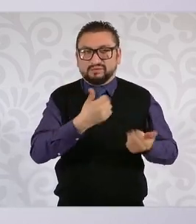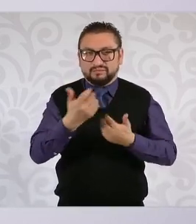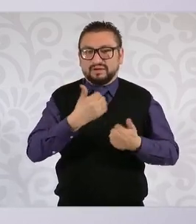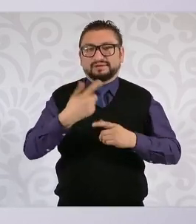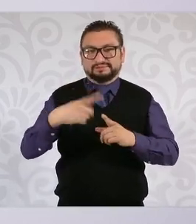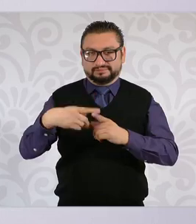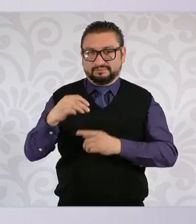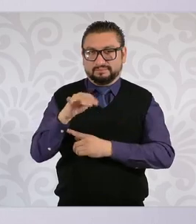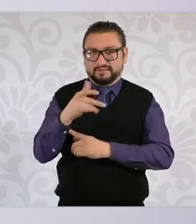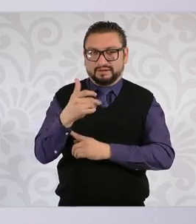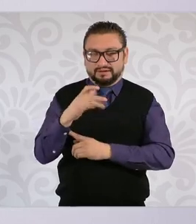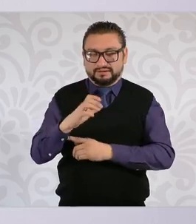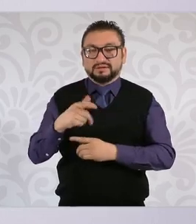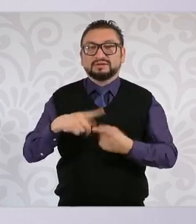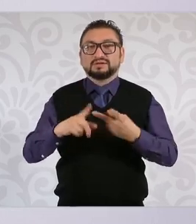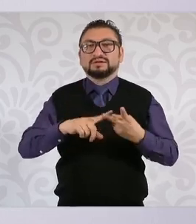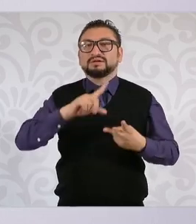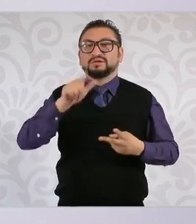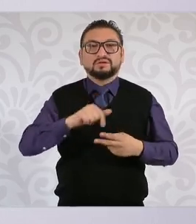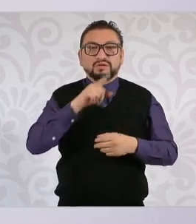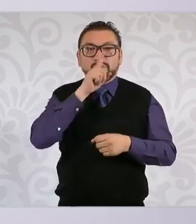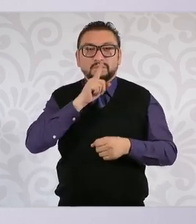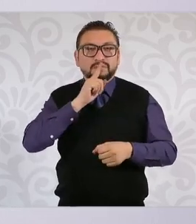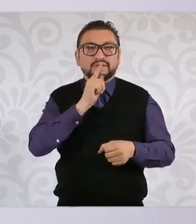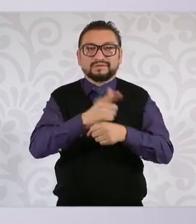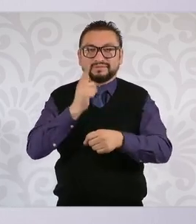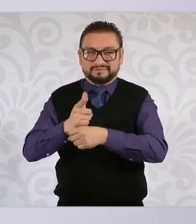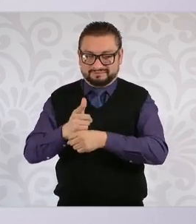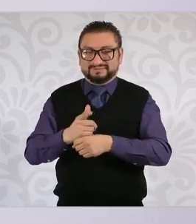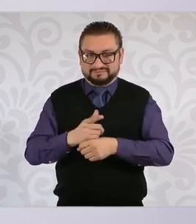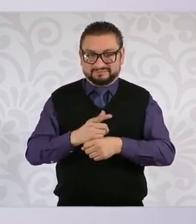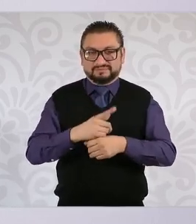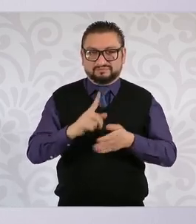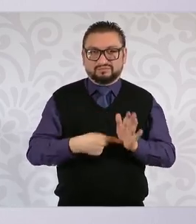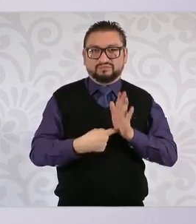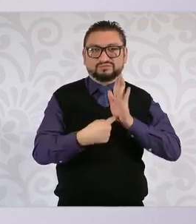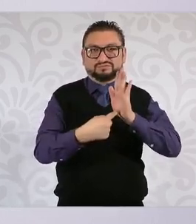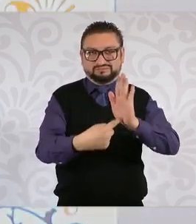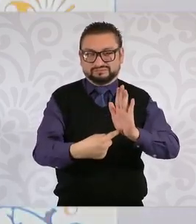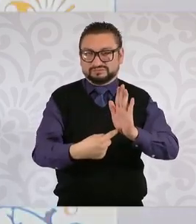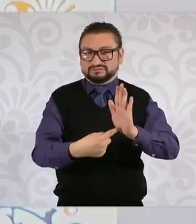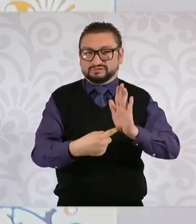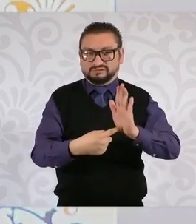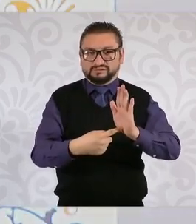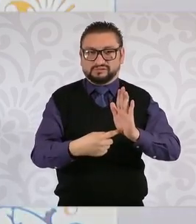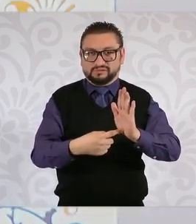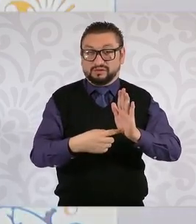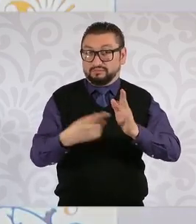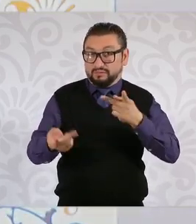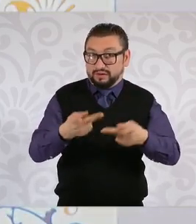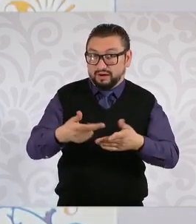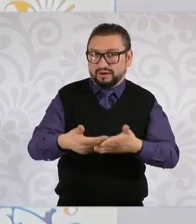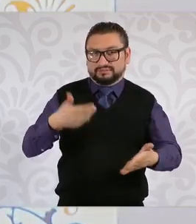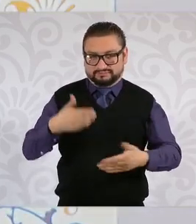el detector de mentiras. Vamos a presentarlo antes de las preguntas.